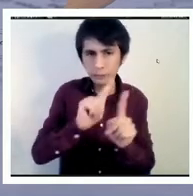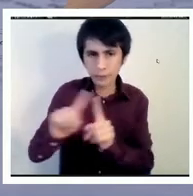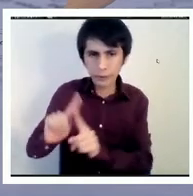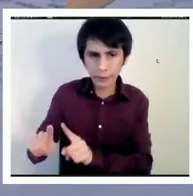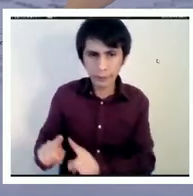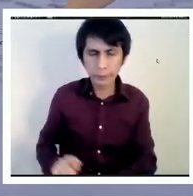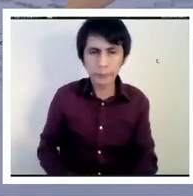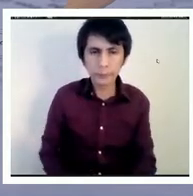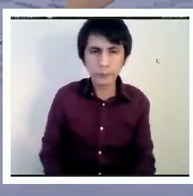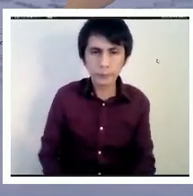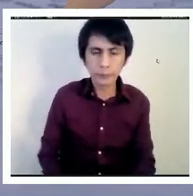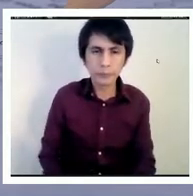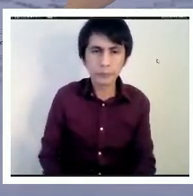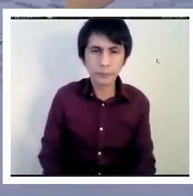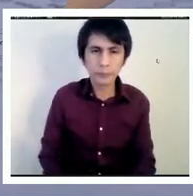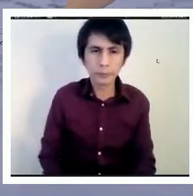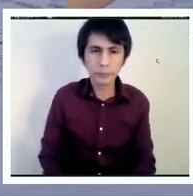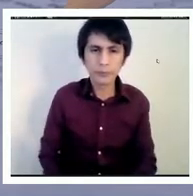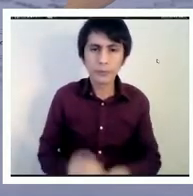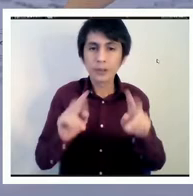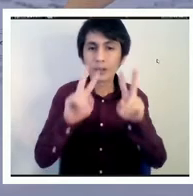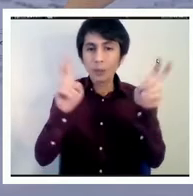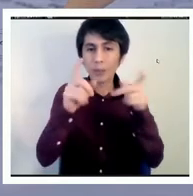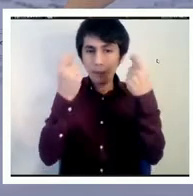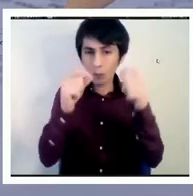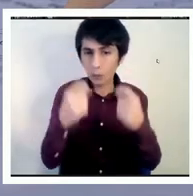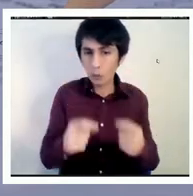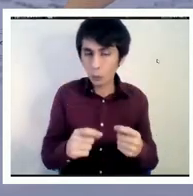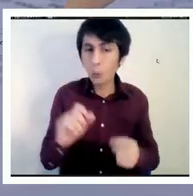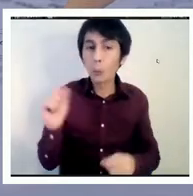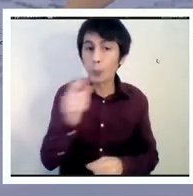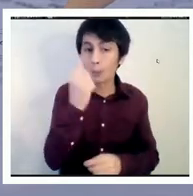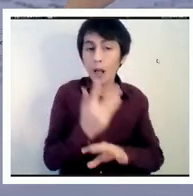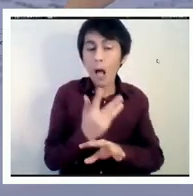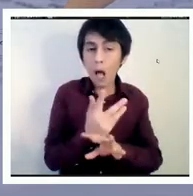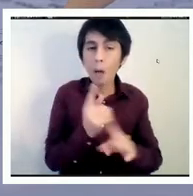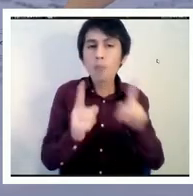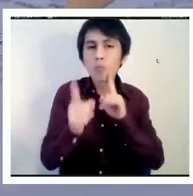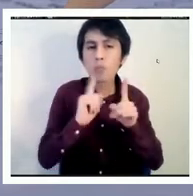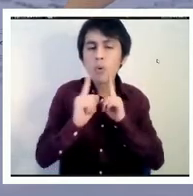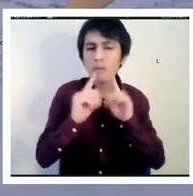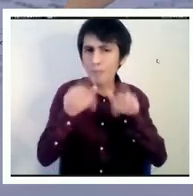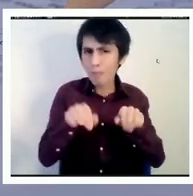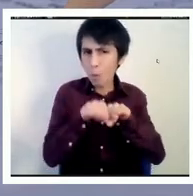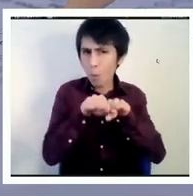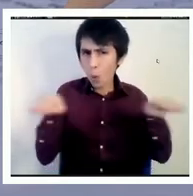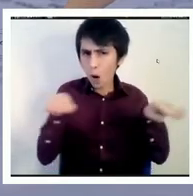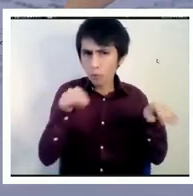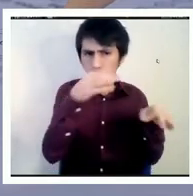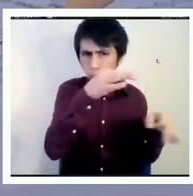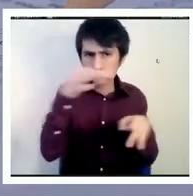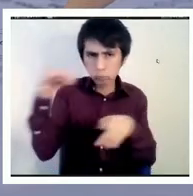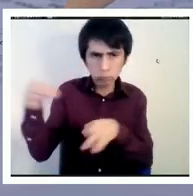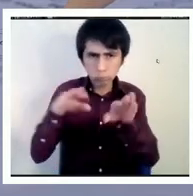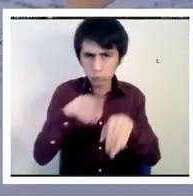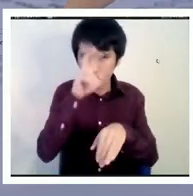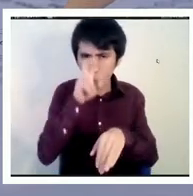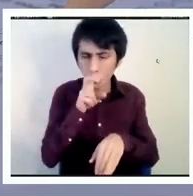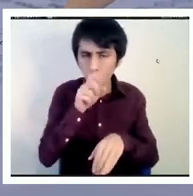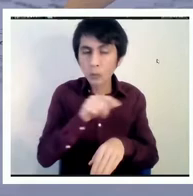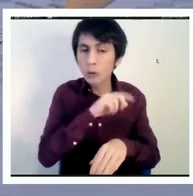de estas evaluaciones. Primero tenemos estas pruebas estandarizadas. Los segundos son pruebas basadas